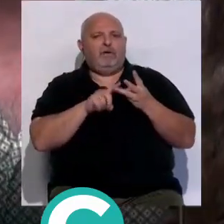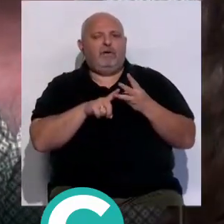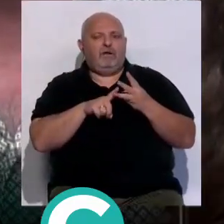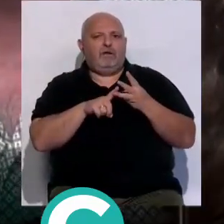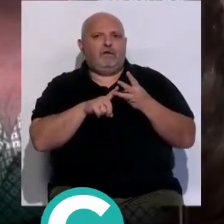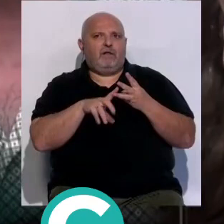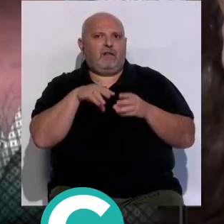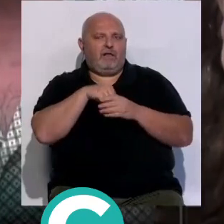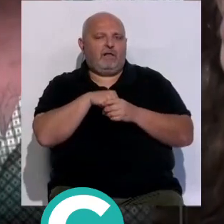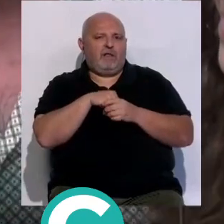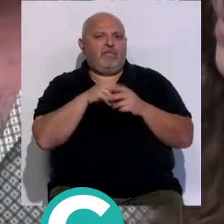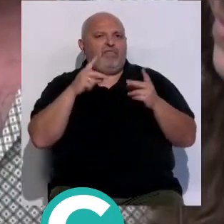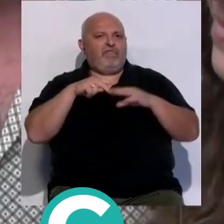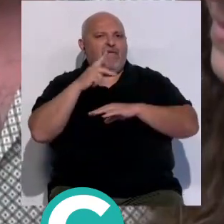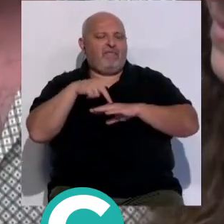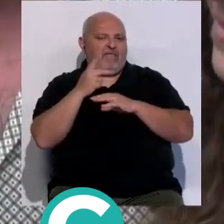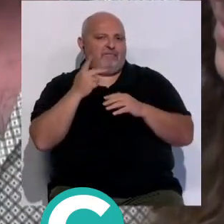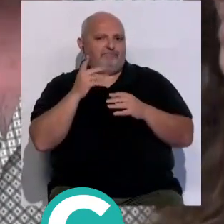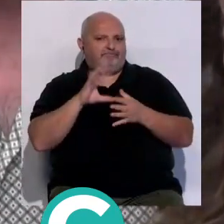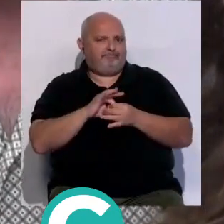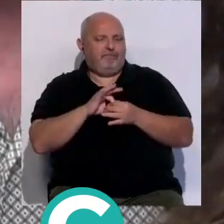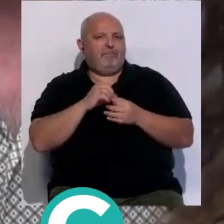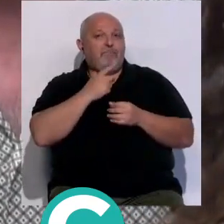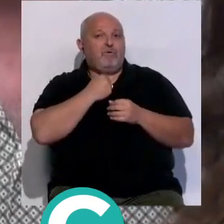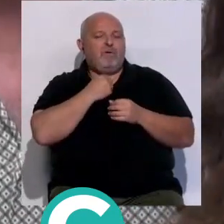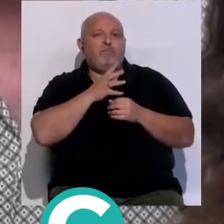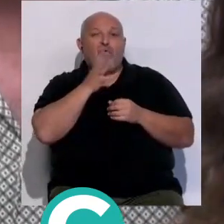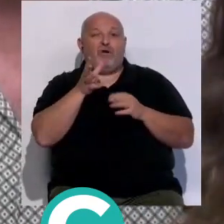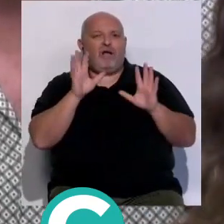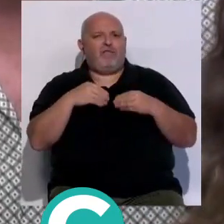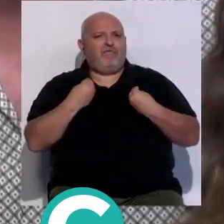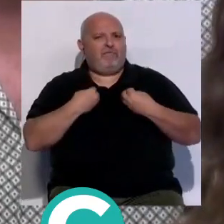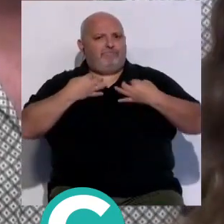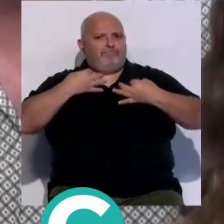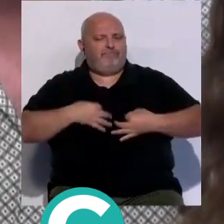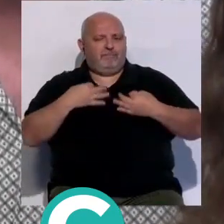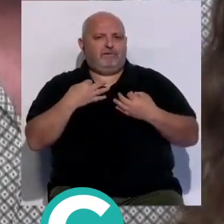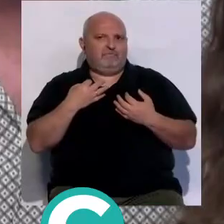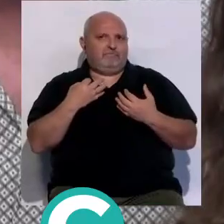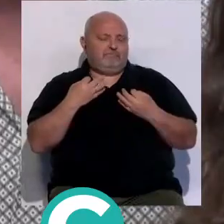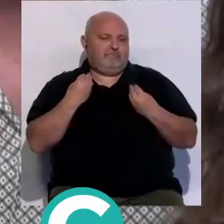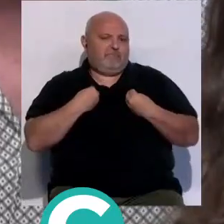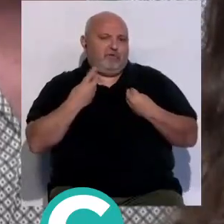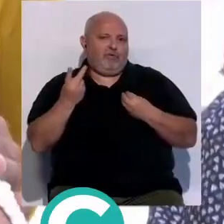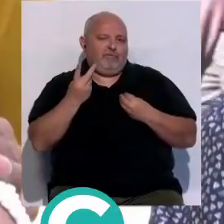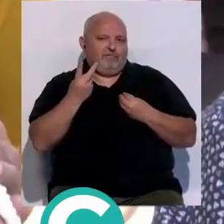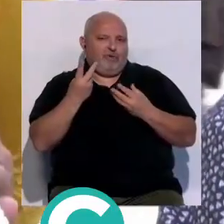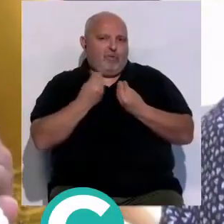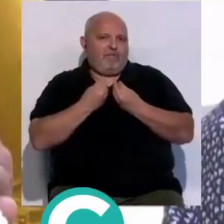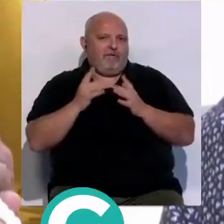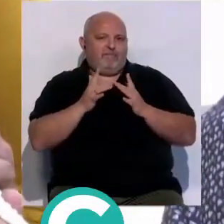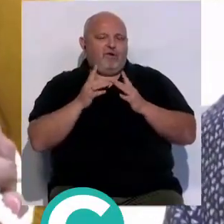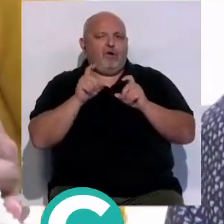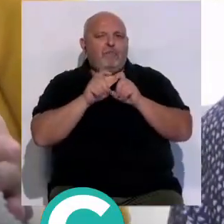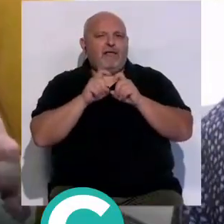de trasfondo la danza como disciplina y me gusta porque en Cádiz vivimos todas esas artes de manera que conviven entre ellas trabajo con la